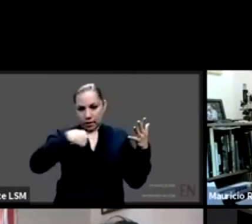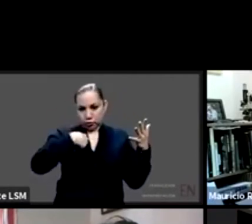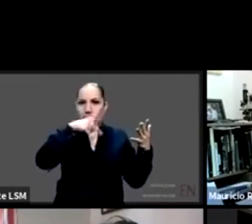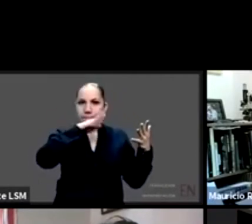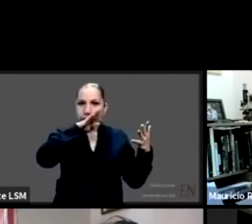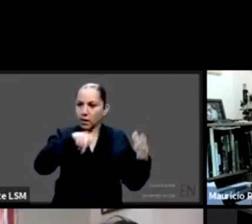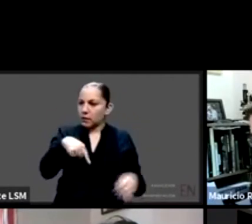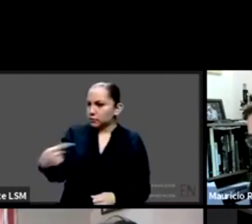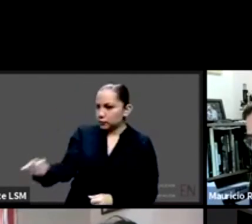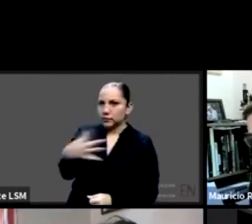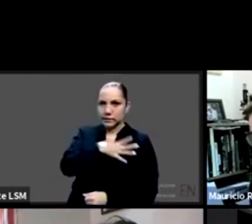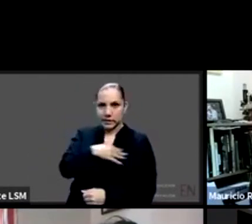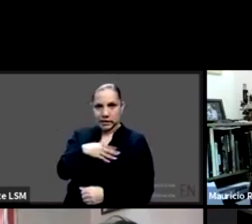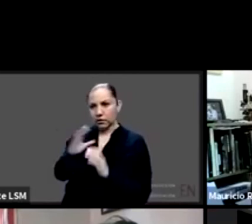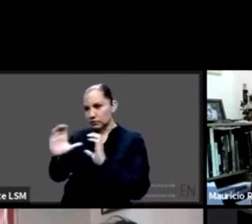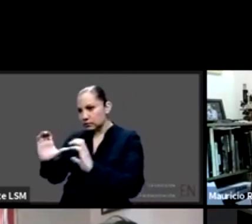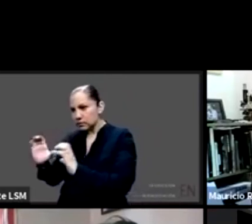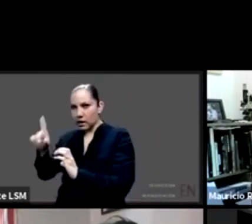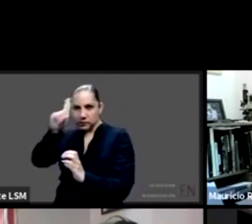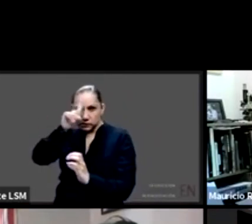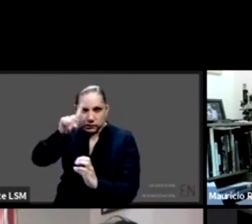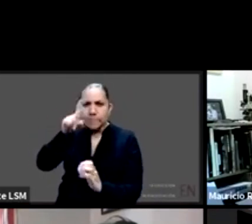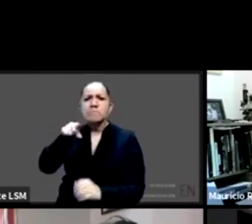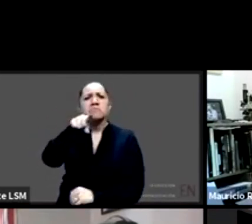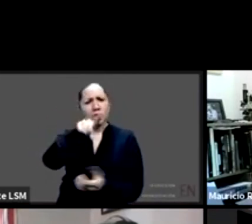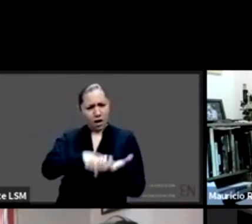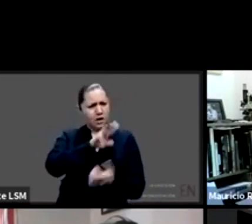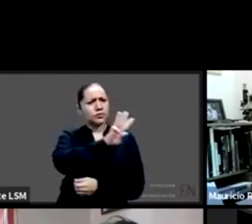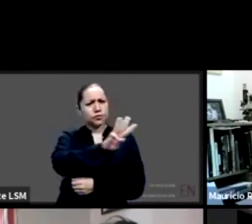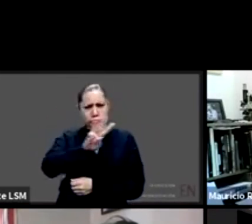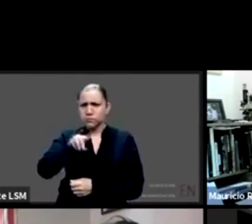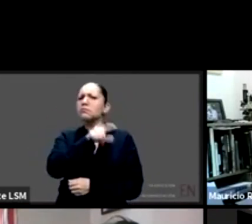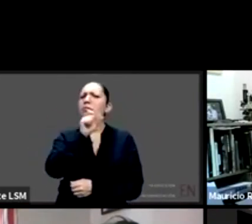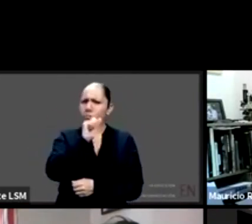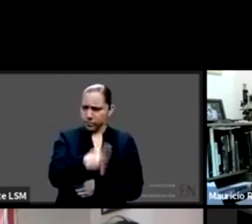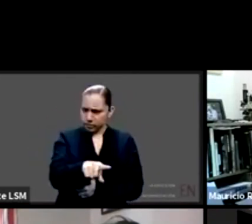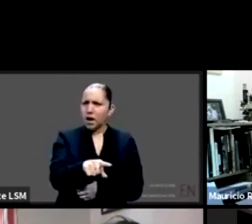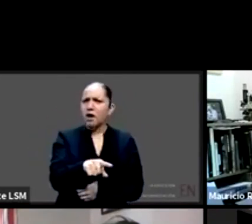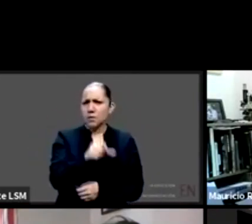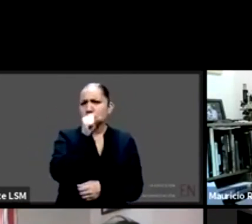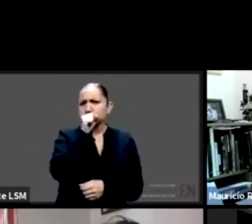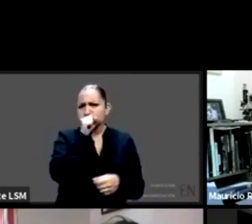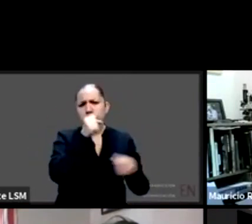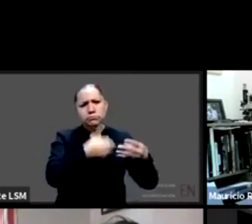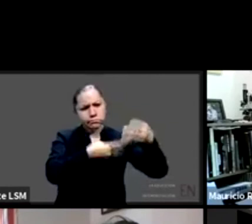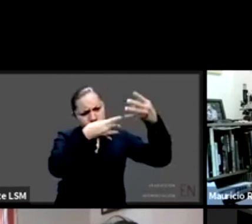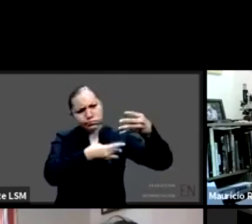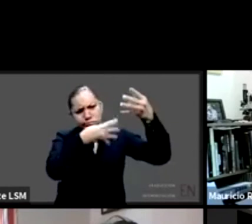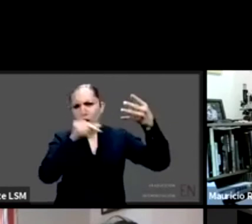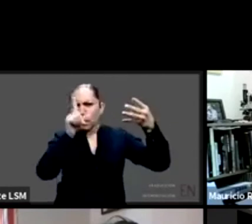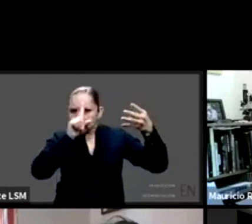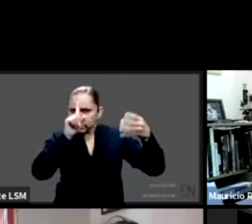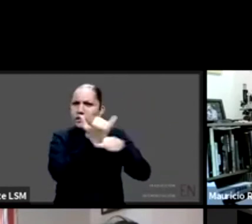.mx está la línea de la vida en donde pueden llamar cualquier